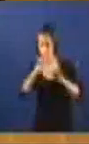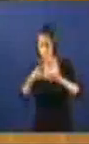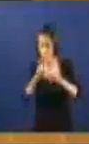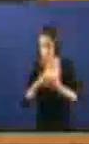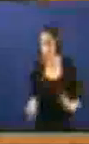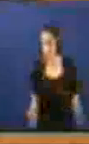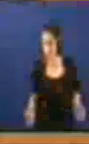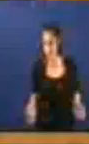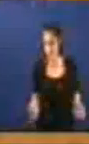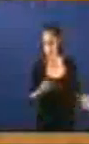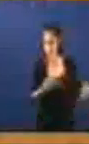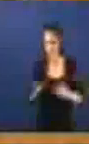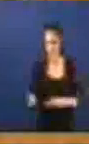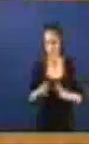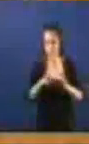A moitos